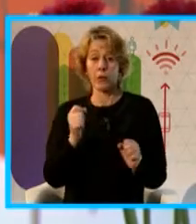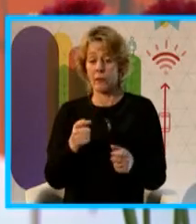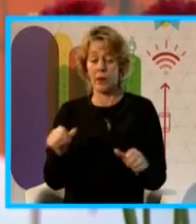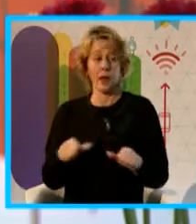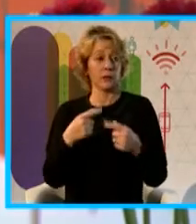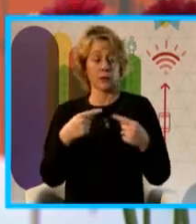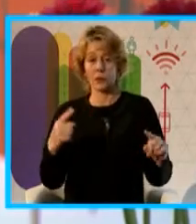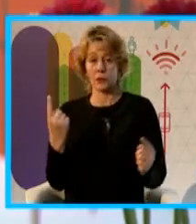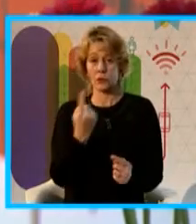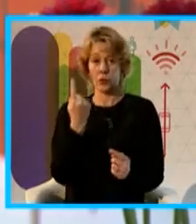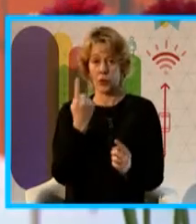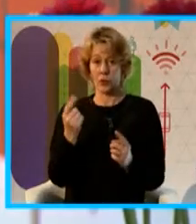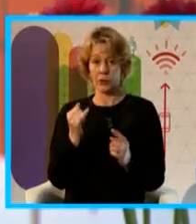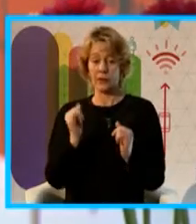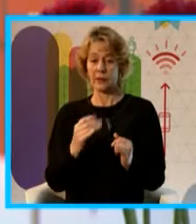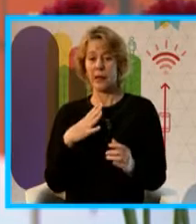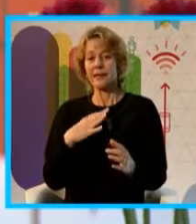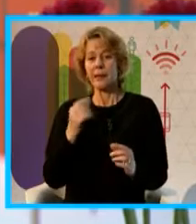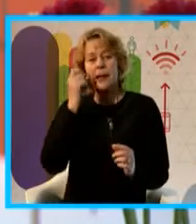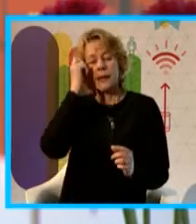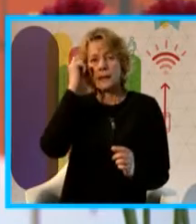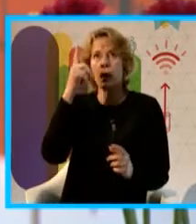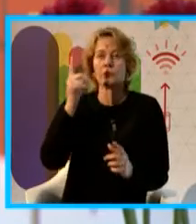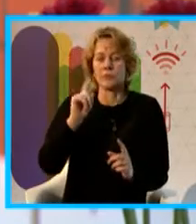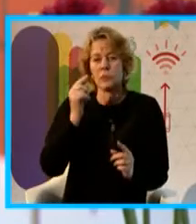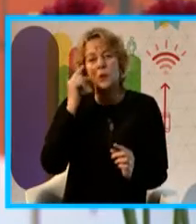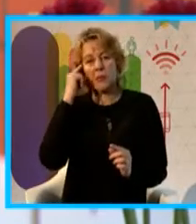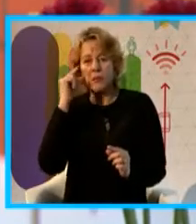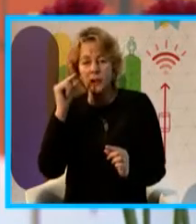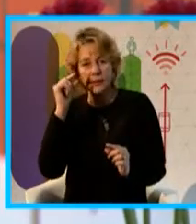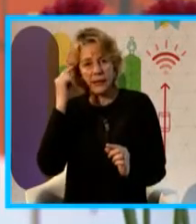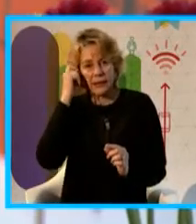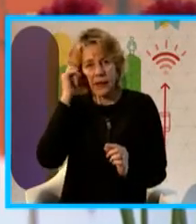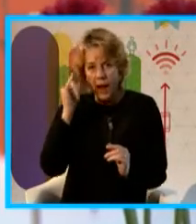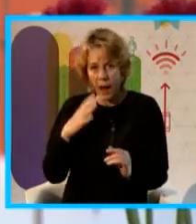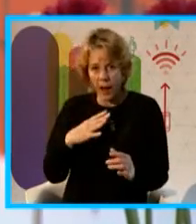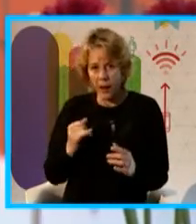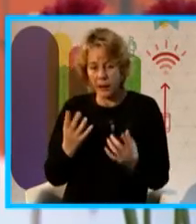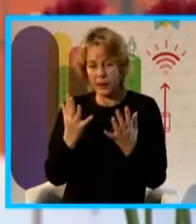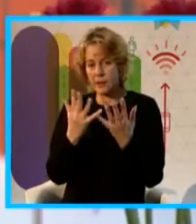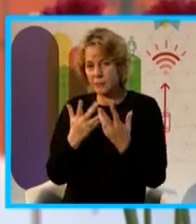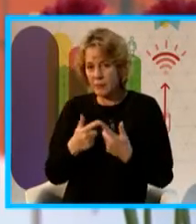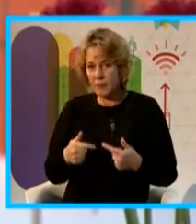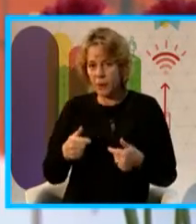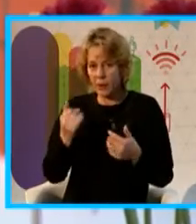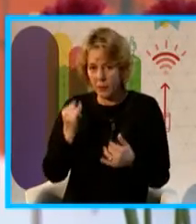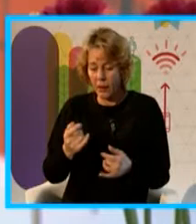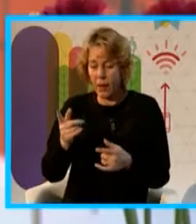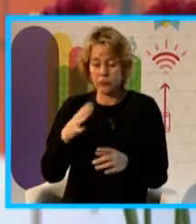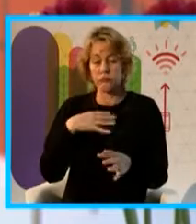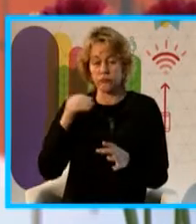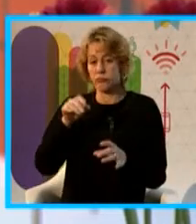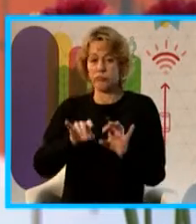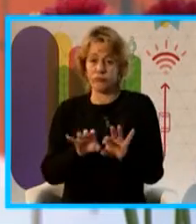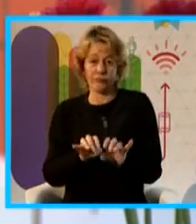programitas, tienen cierta inteligencia, y que a través de su comunicación, por redes de comunicación a sistemas centrales,